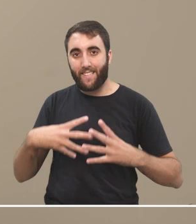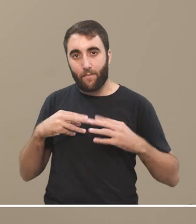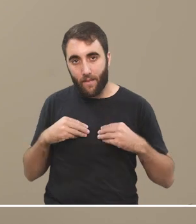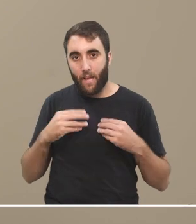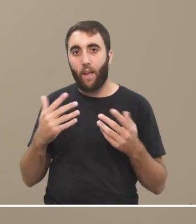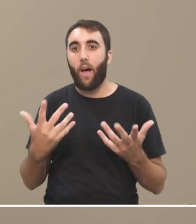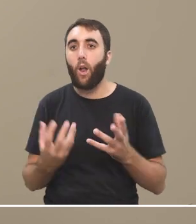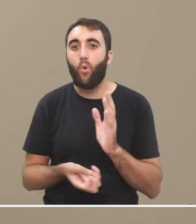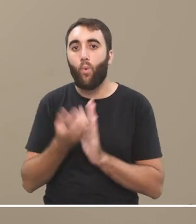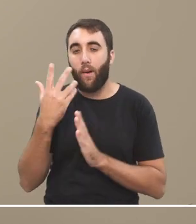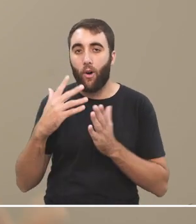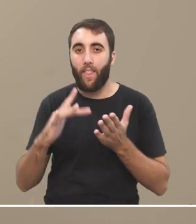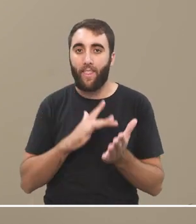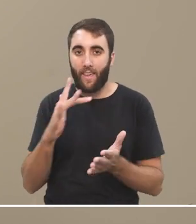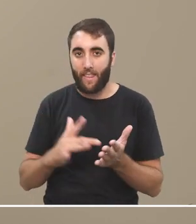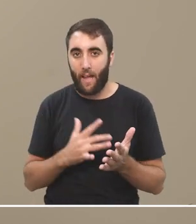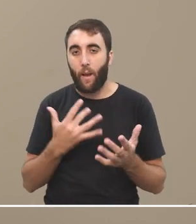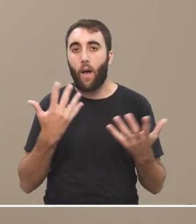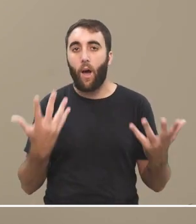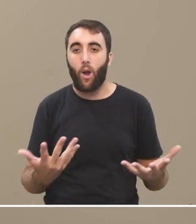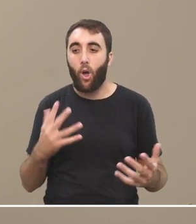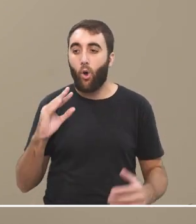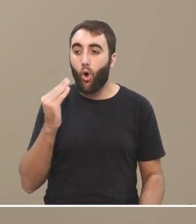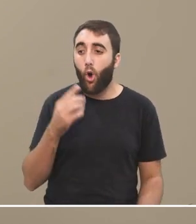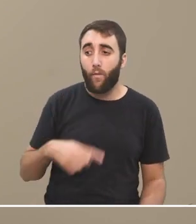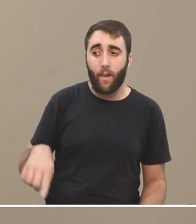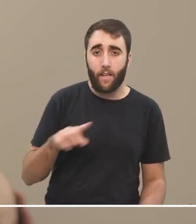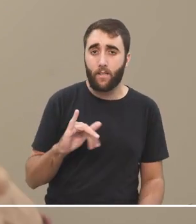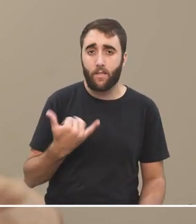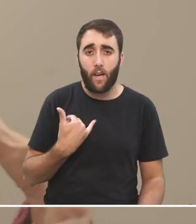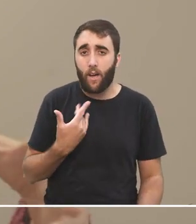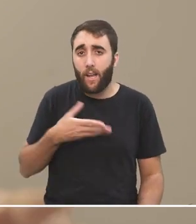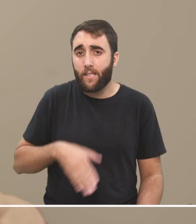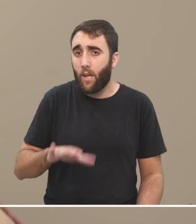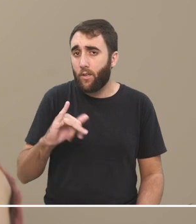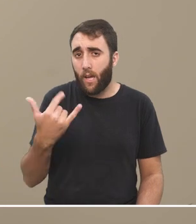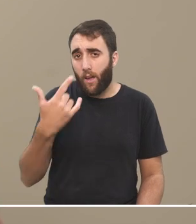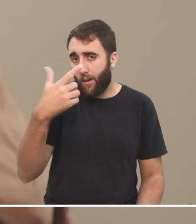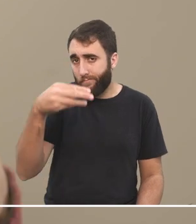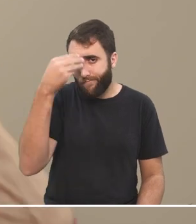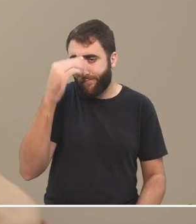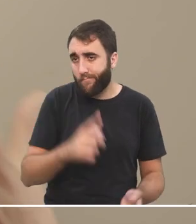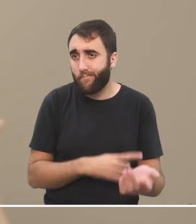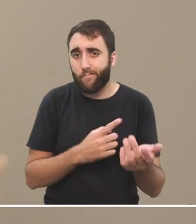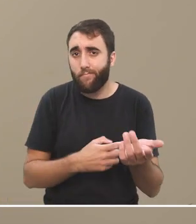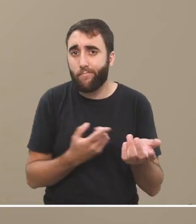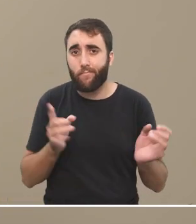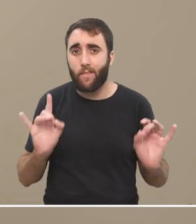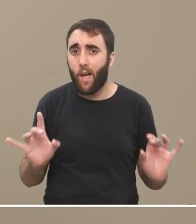las herramientas digitales, en cambio, las generaciones más jóvenes ya medio que nacieron en este entorno, entonces son mucho más